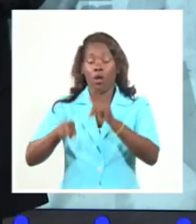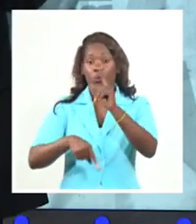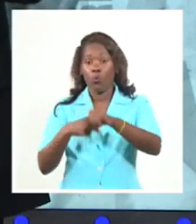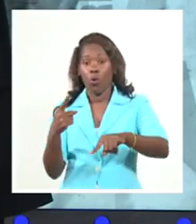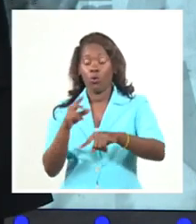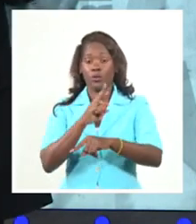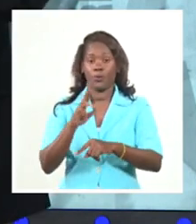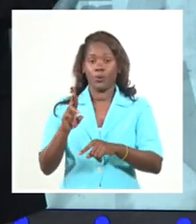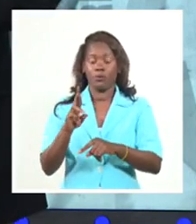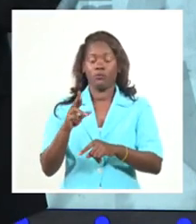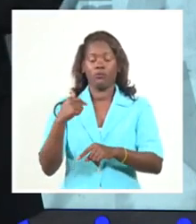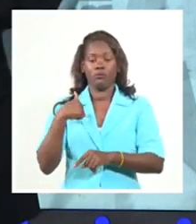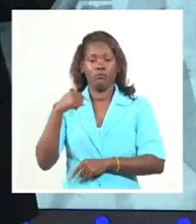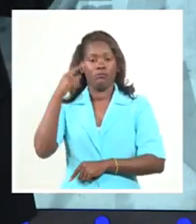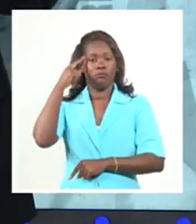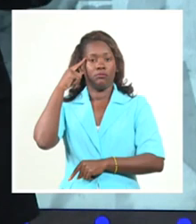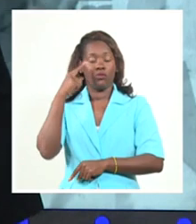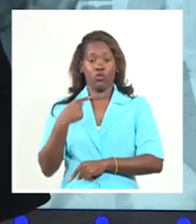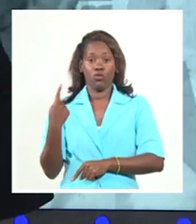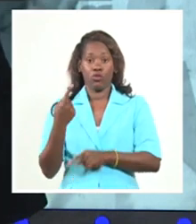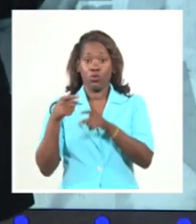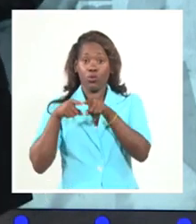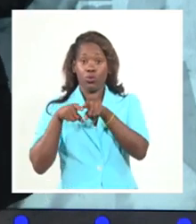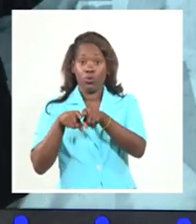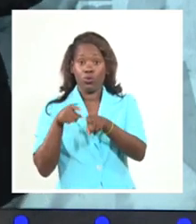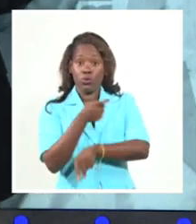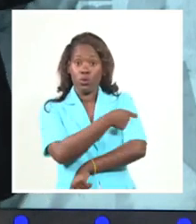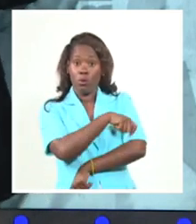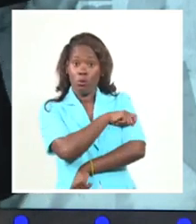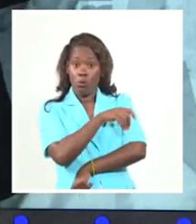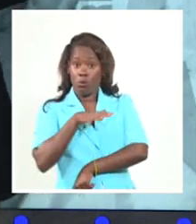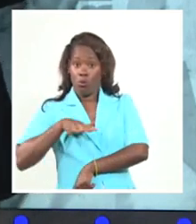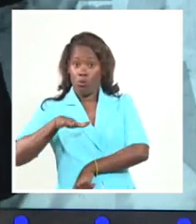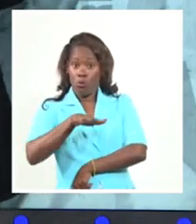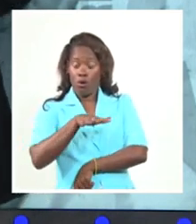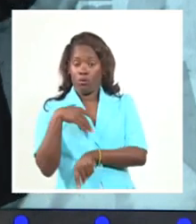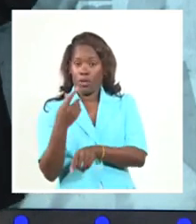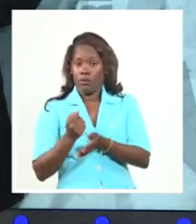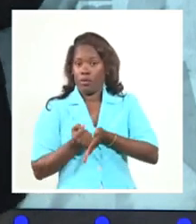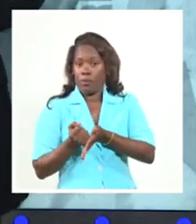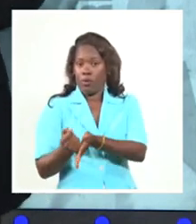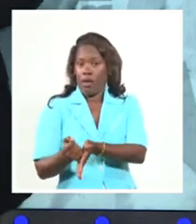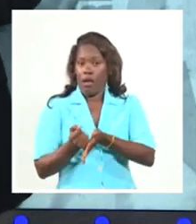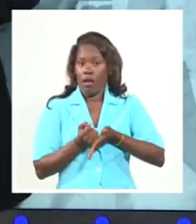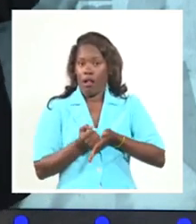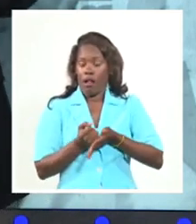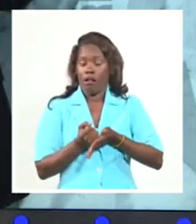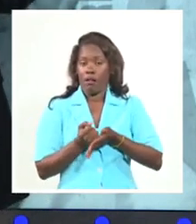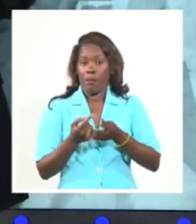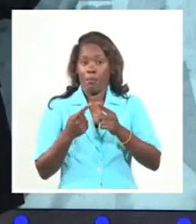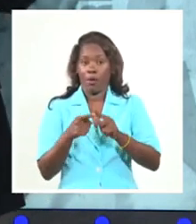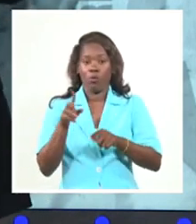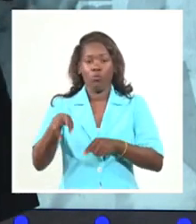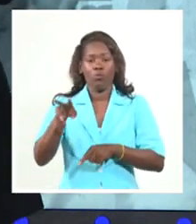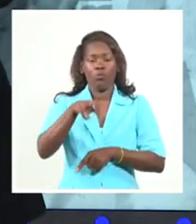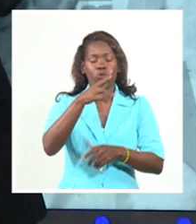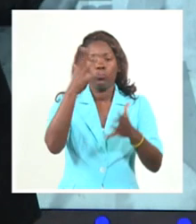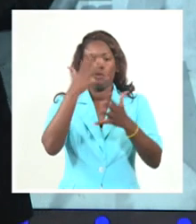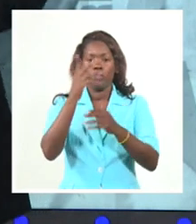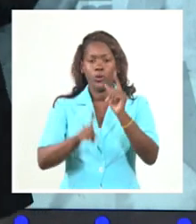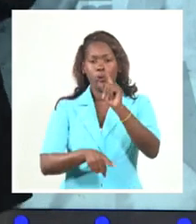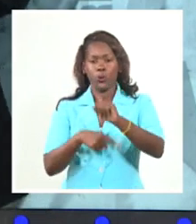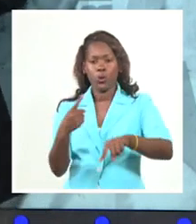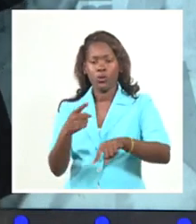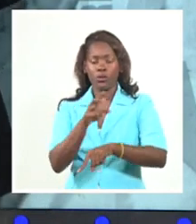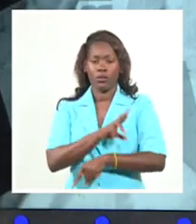Estamos nosotros junto al pueblo de Cuba. No detrás de esas pistas, no. Pueden estar seguros que estamos sobre ellas. Estamos incluso